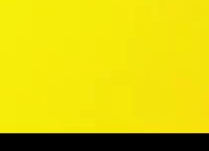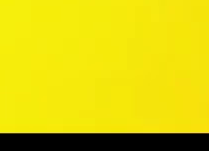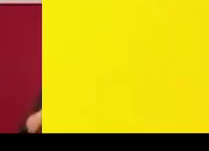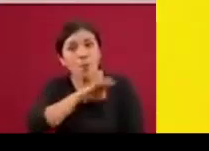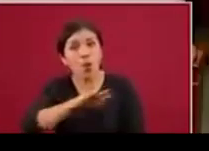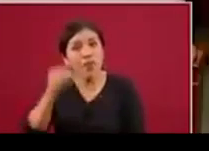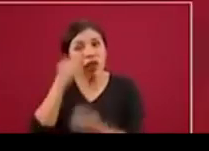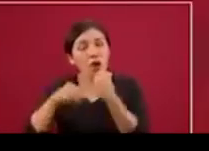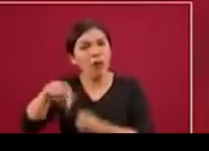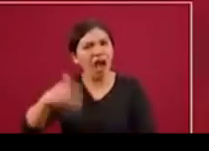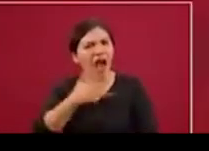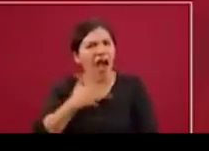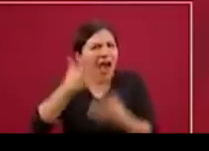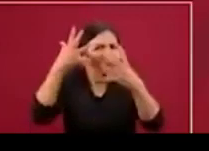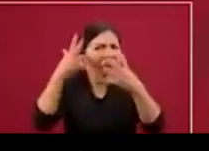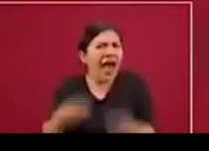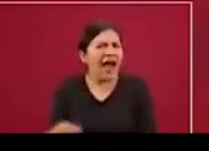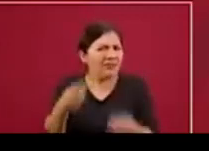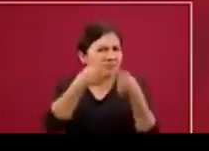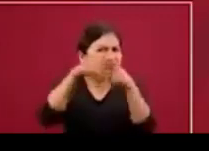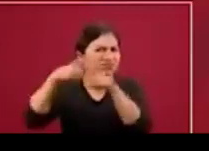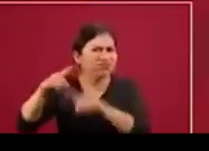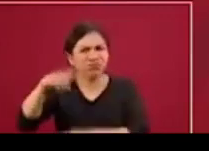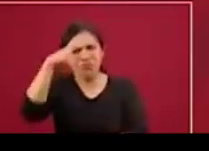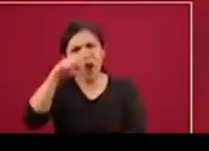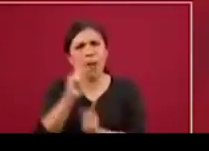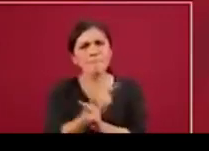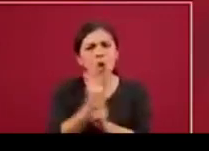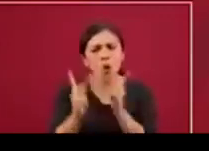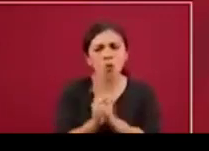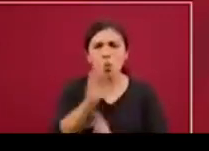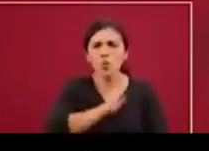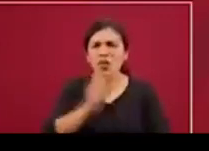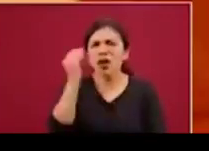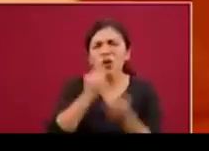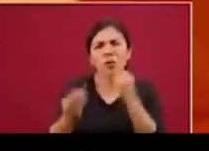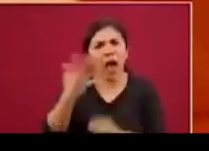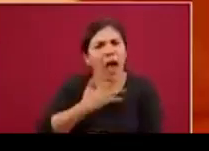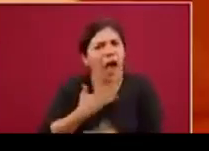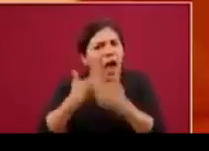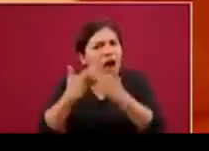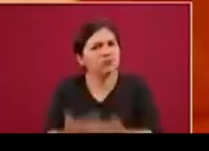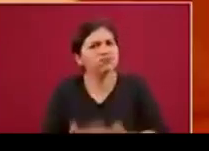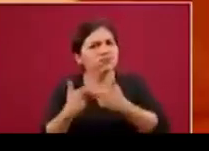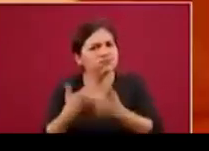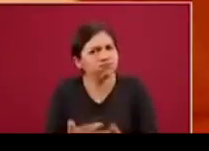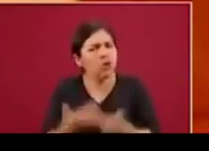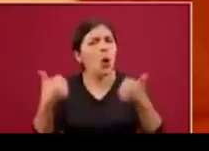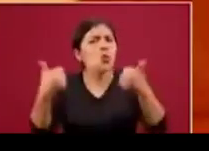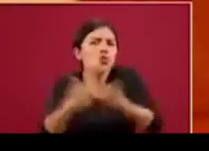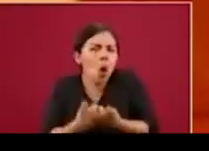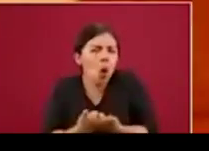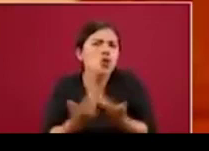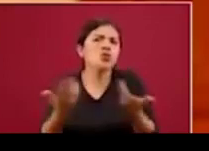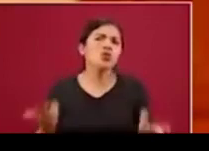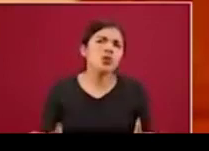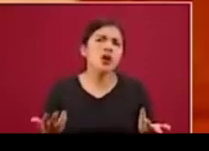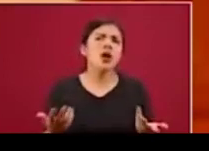En México hay una enorme oferta, una enorme disponibilidad, obviamente acompañada de